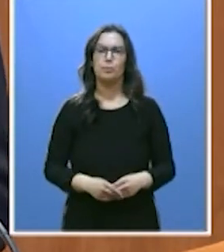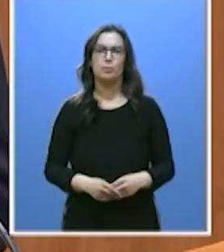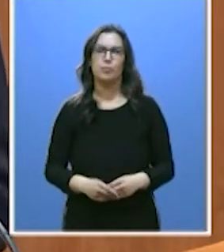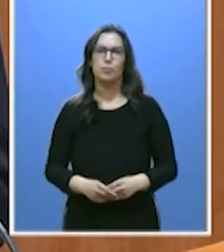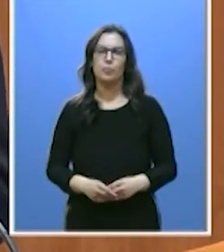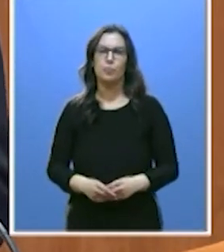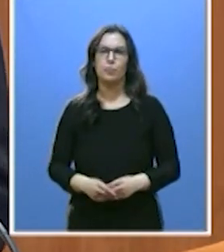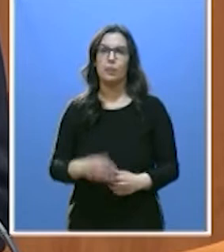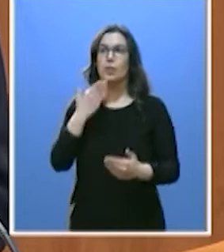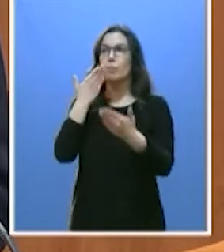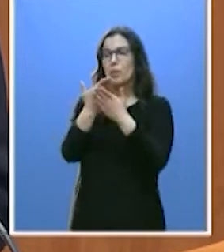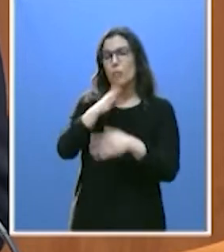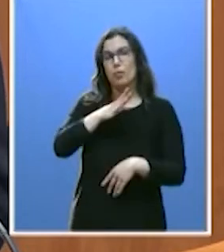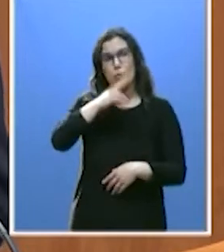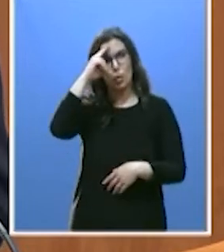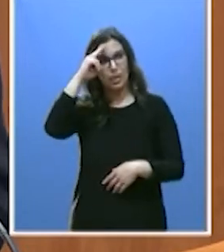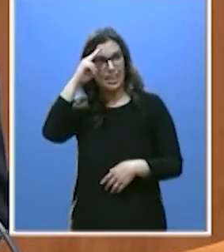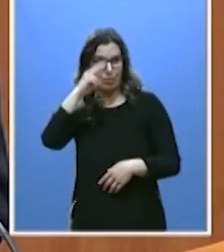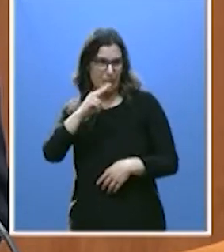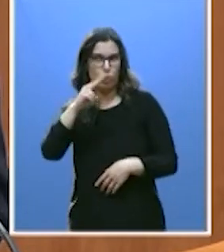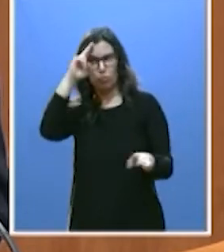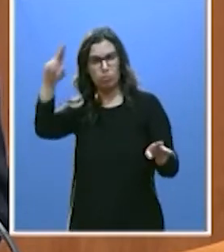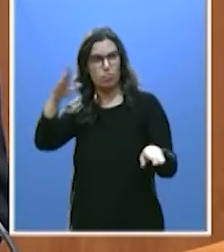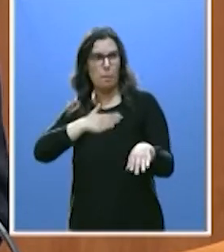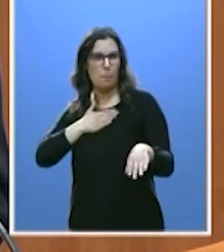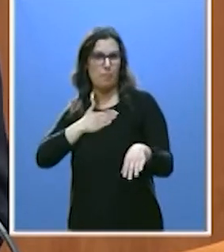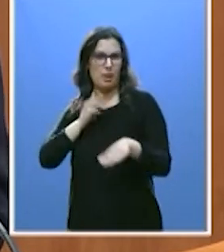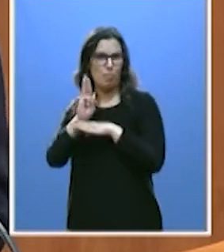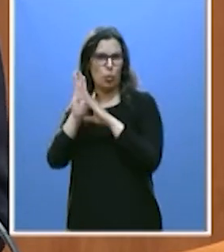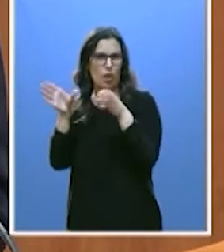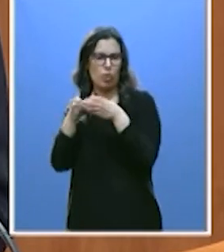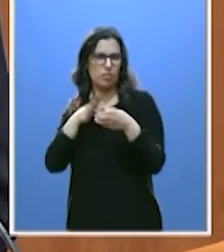Les pido un poco de respeto para nuestros procuradores. Silencio.